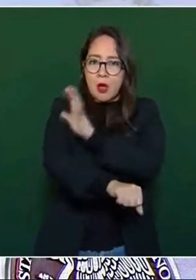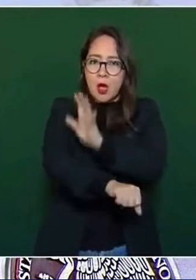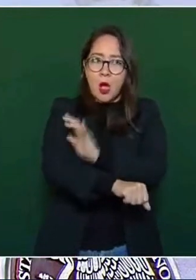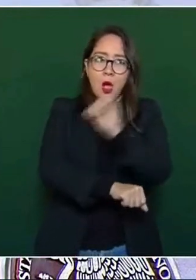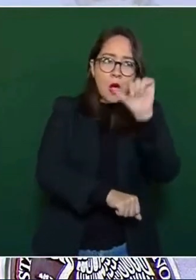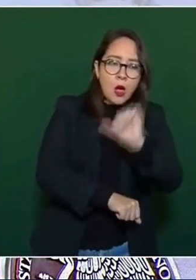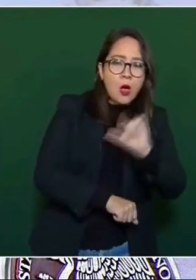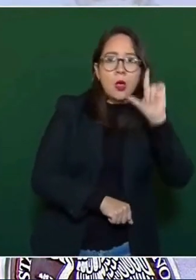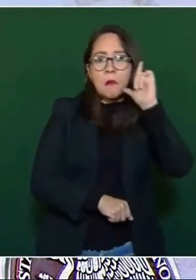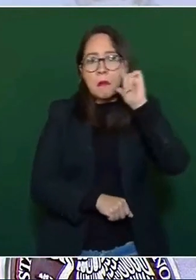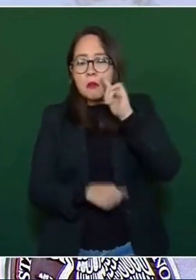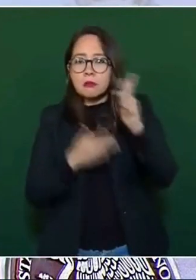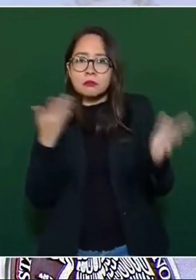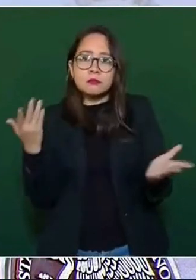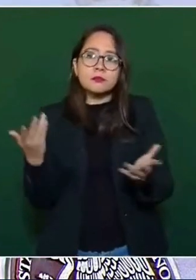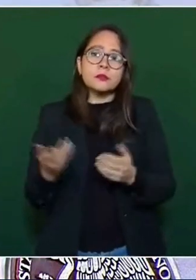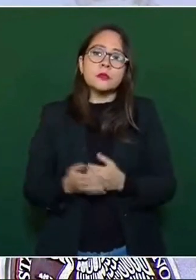mañana,